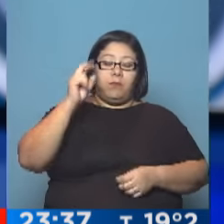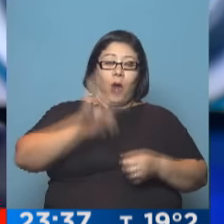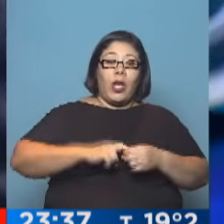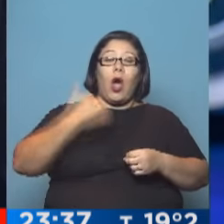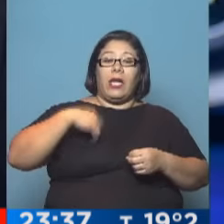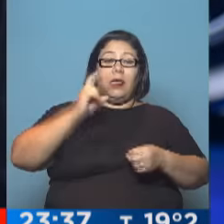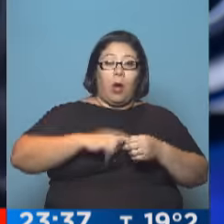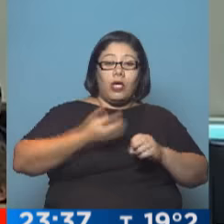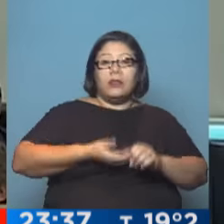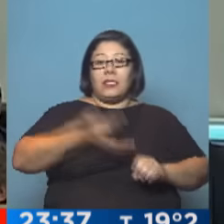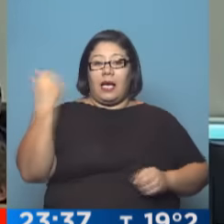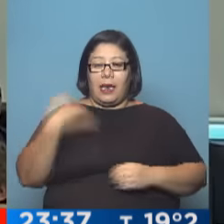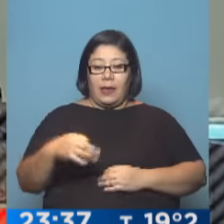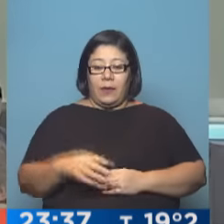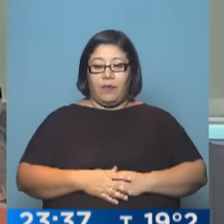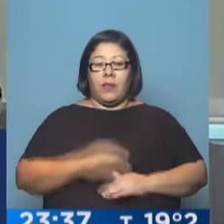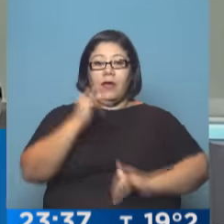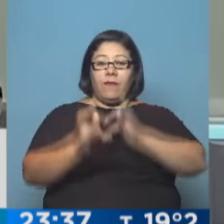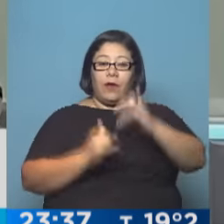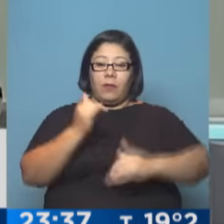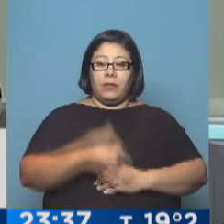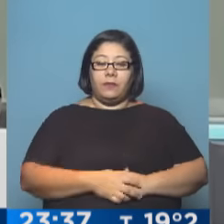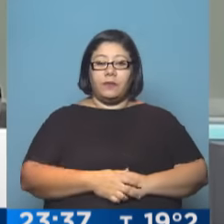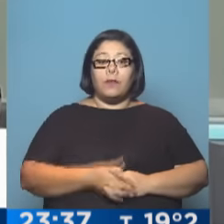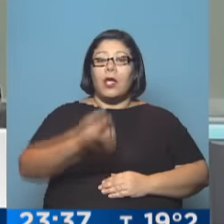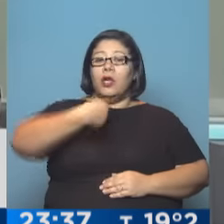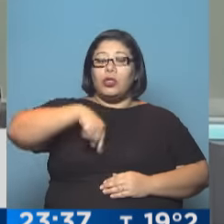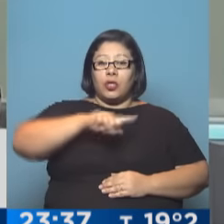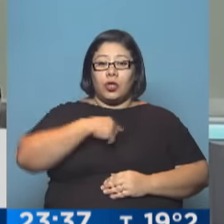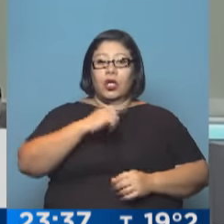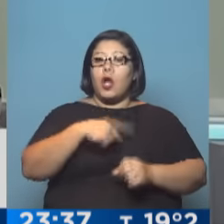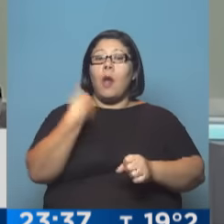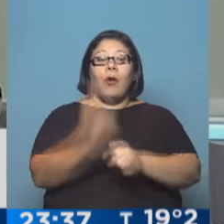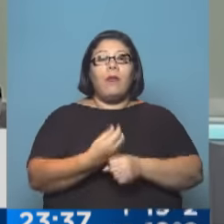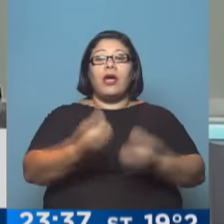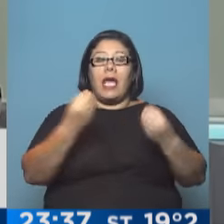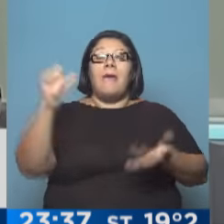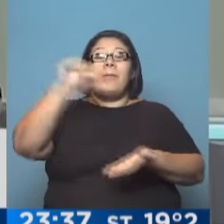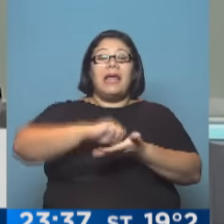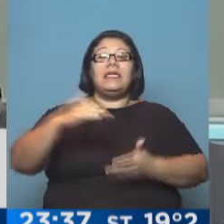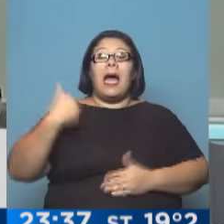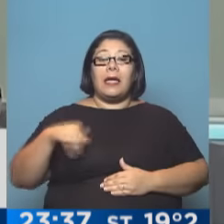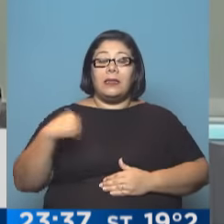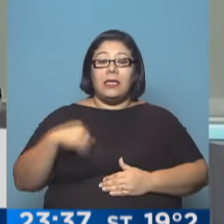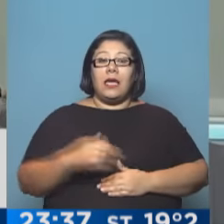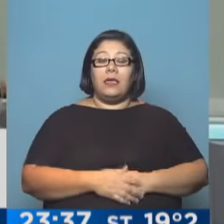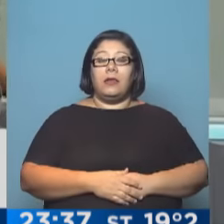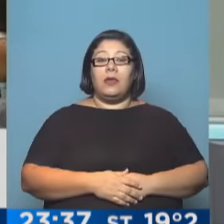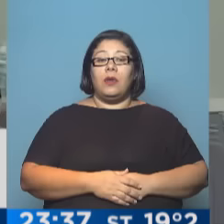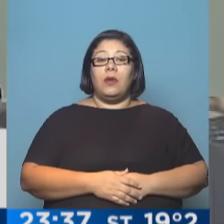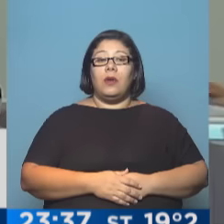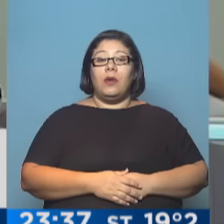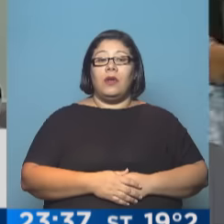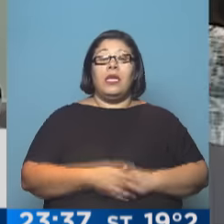Axel Kicillof. Este es el informe. No podemos permitir que la Argentina vuelva a ocurrir aún